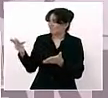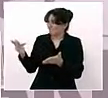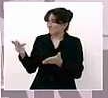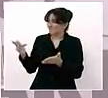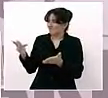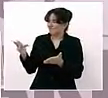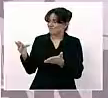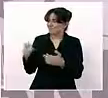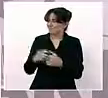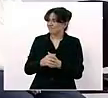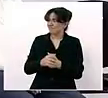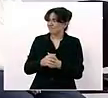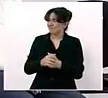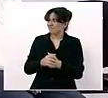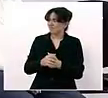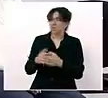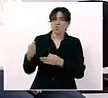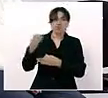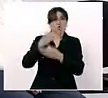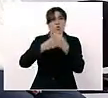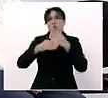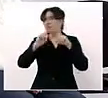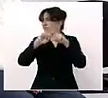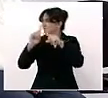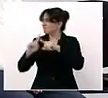lo que se ha hecho.